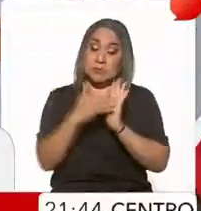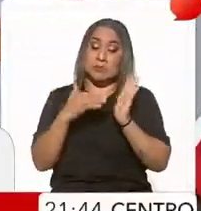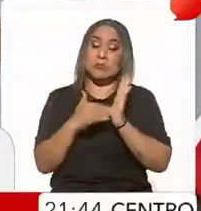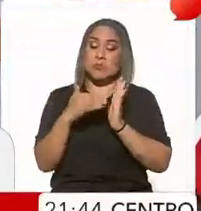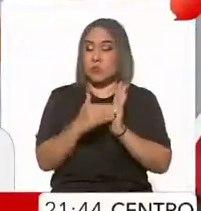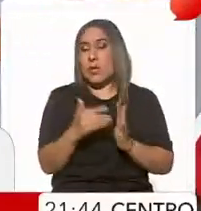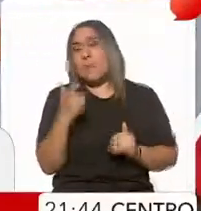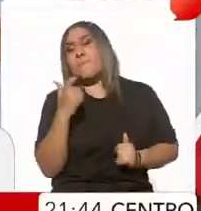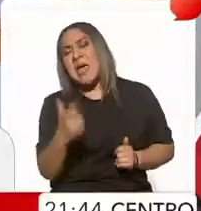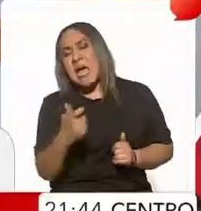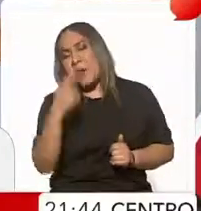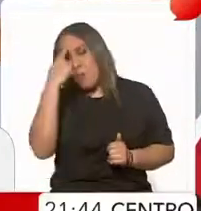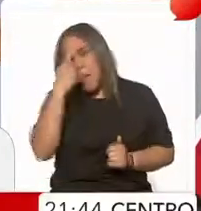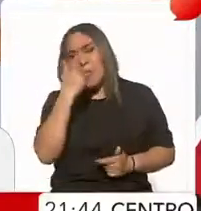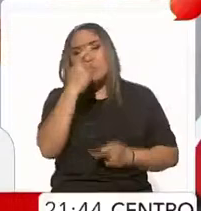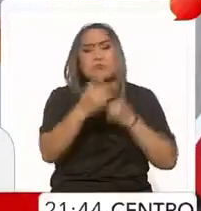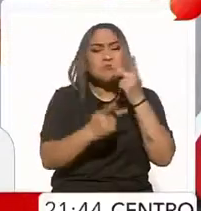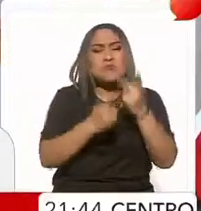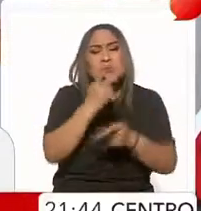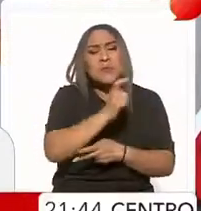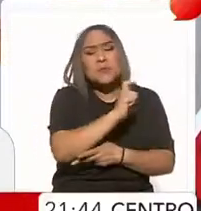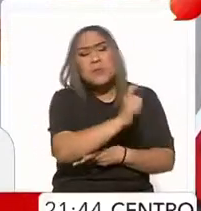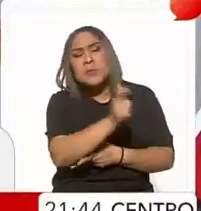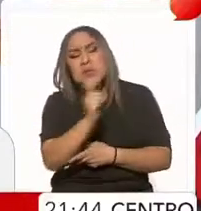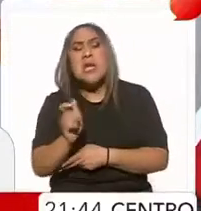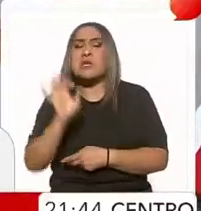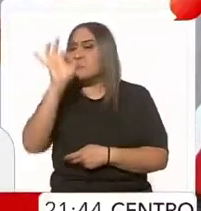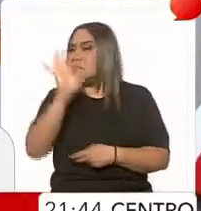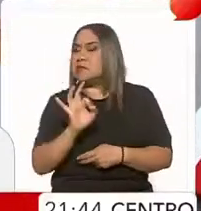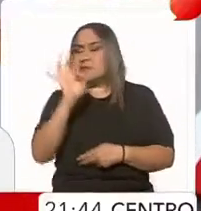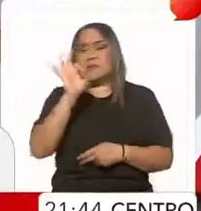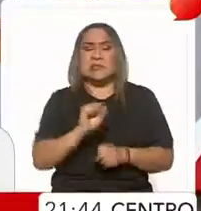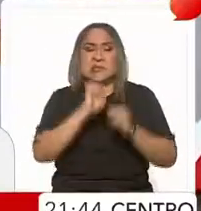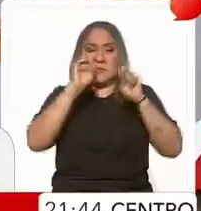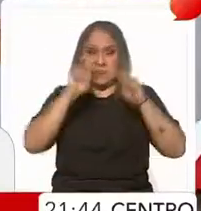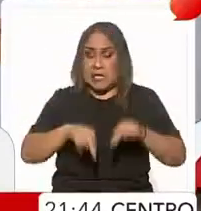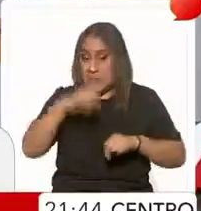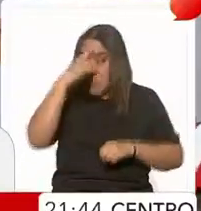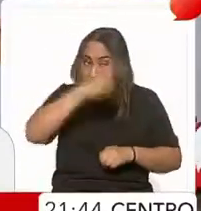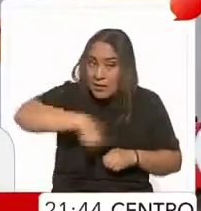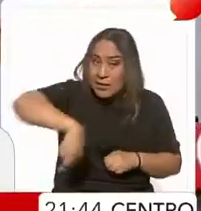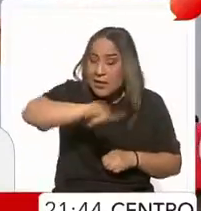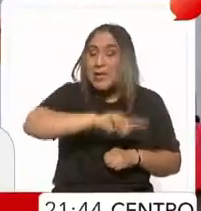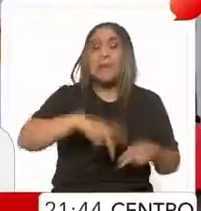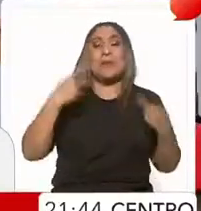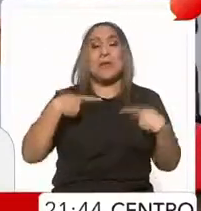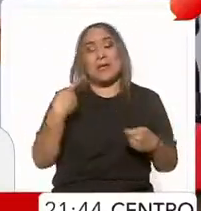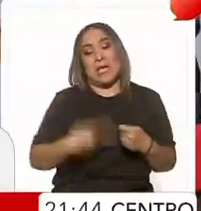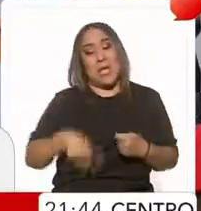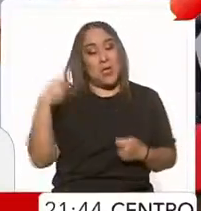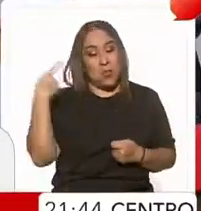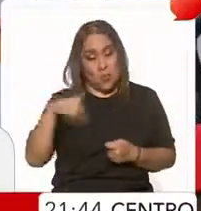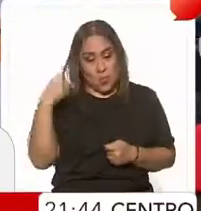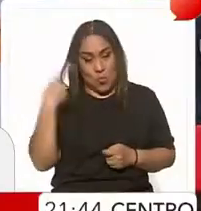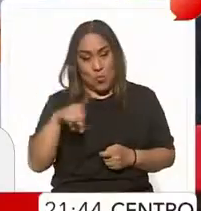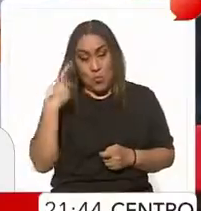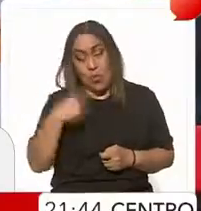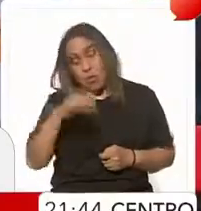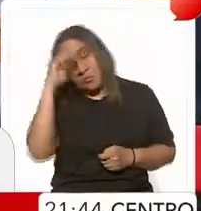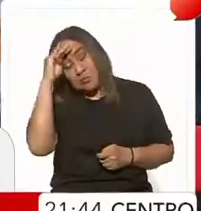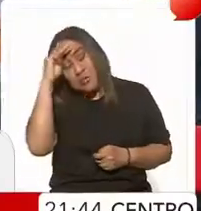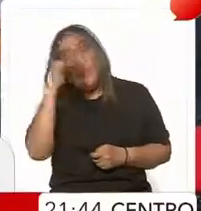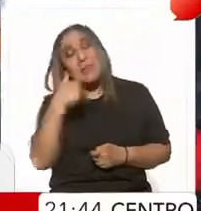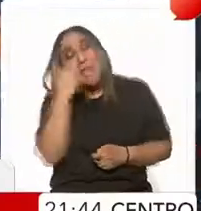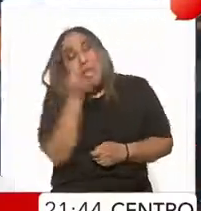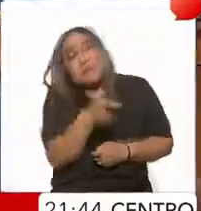en microcréditos sin intereses para todas las poblanas y poblanos que quieran